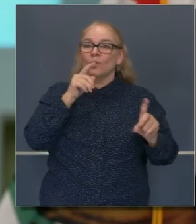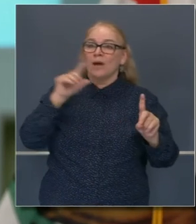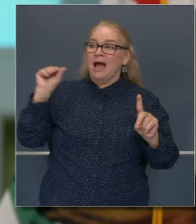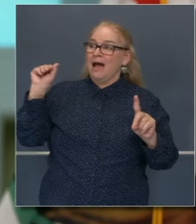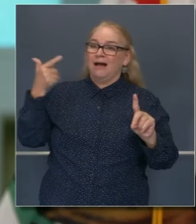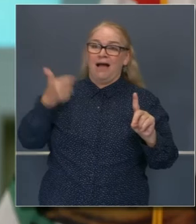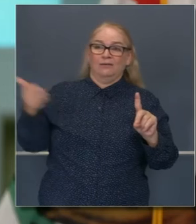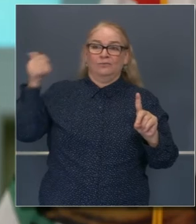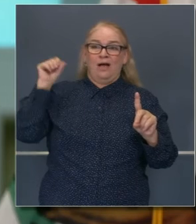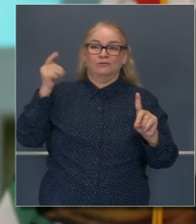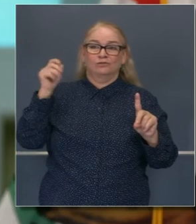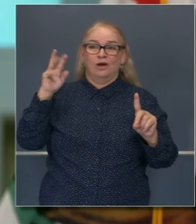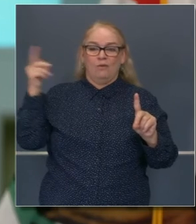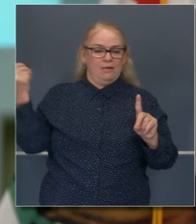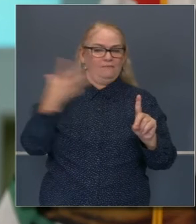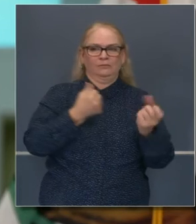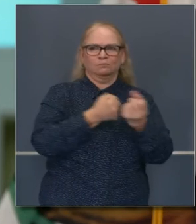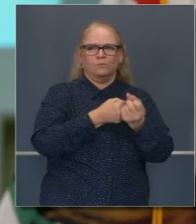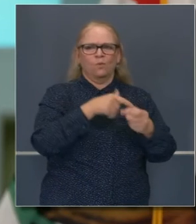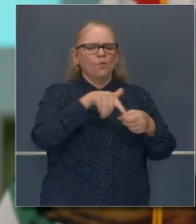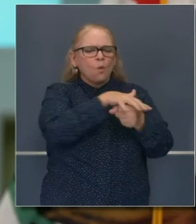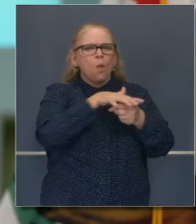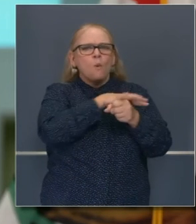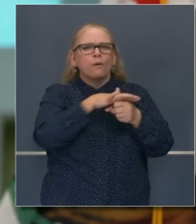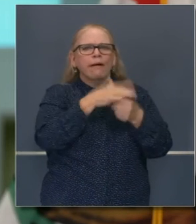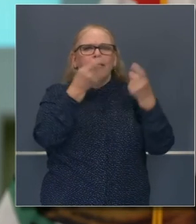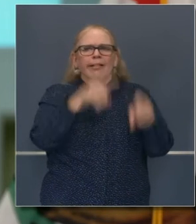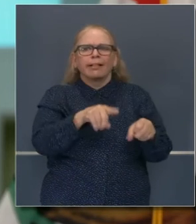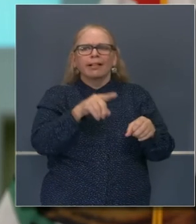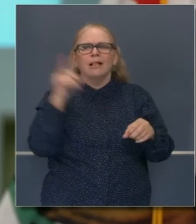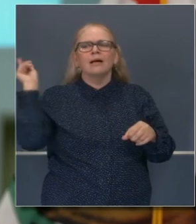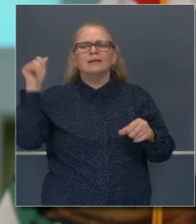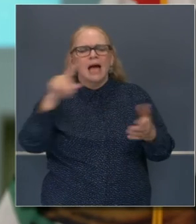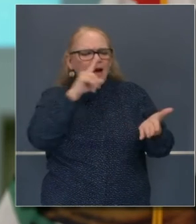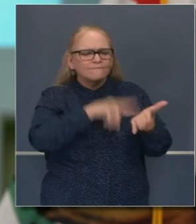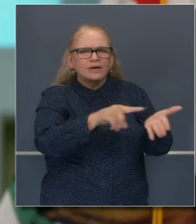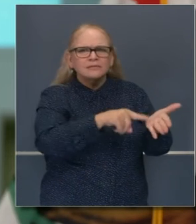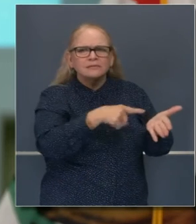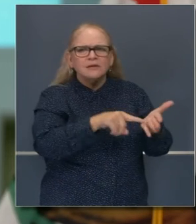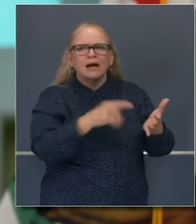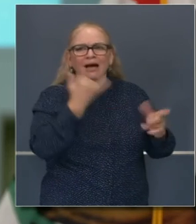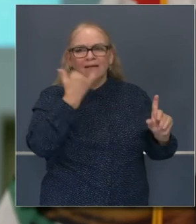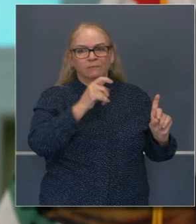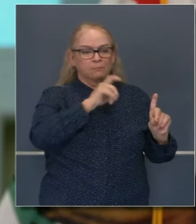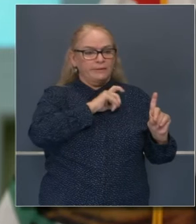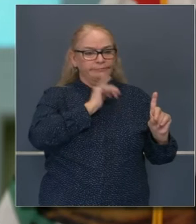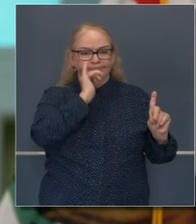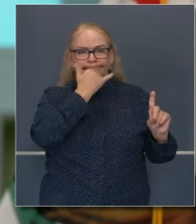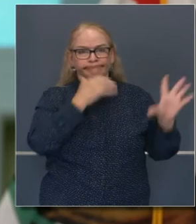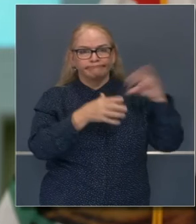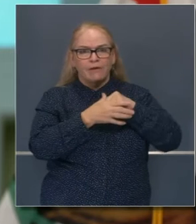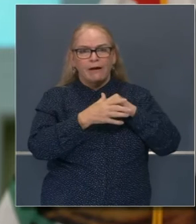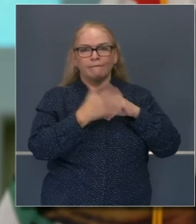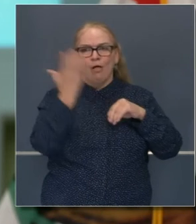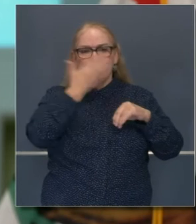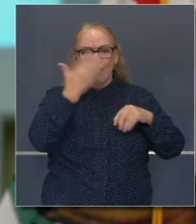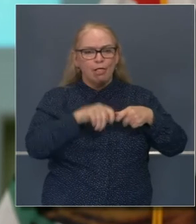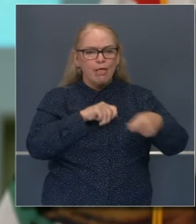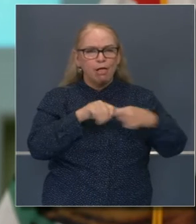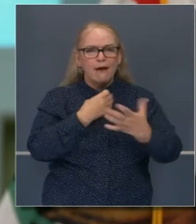proporcionando más recursos para que el procurador general pueda comenzar a investigar en tiroteos con